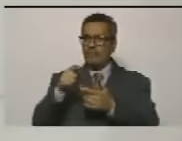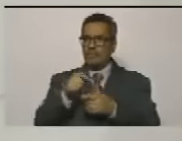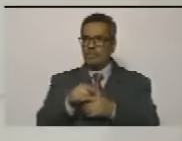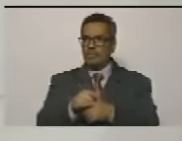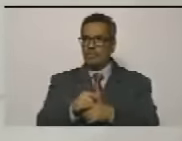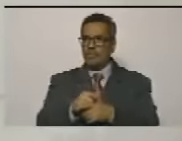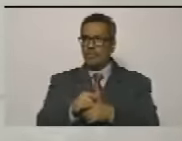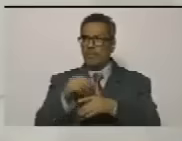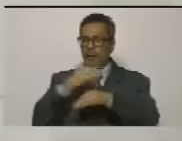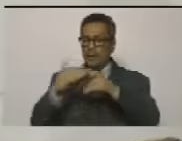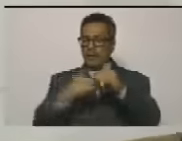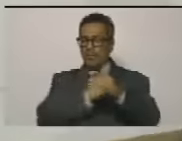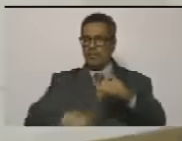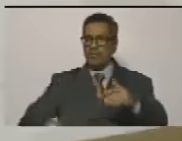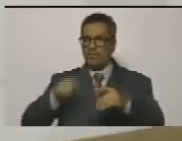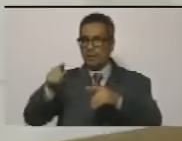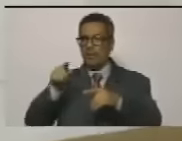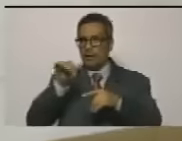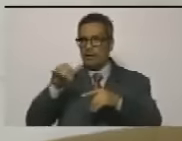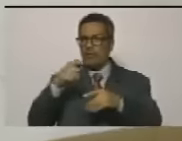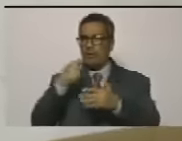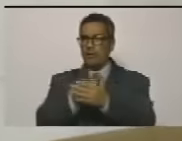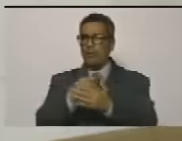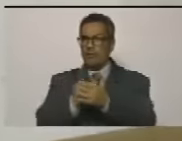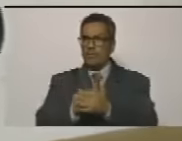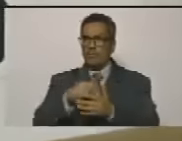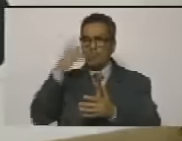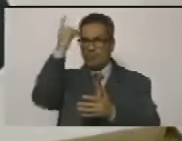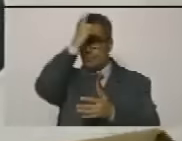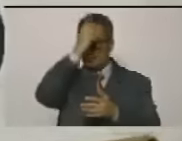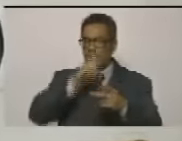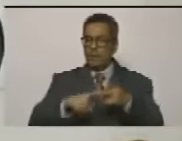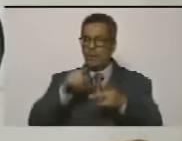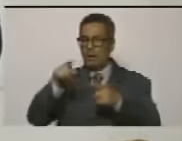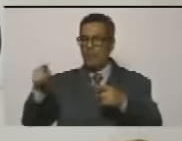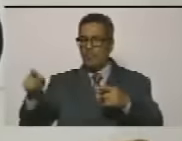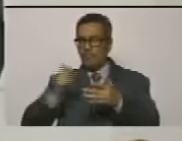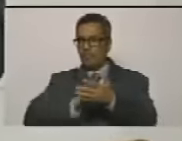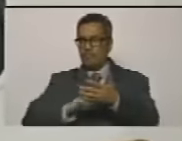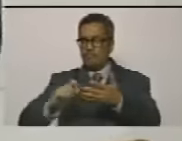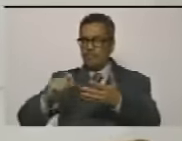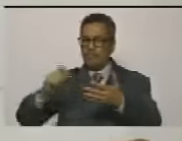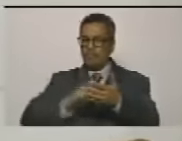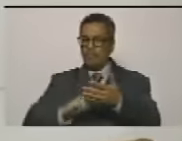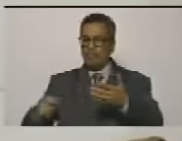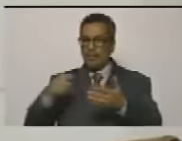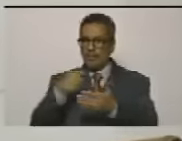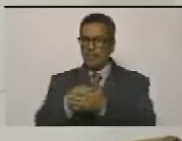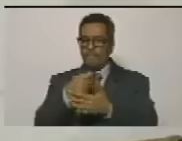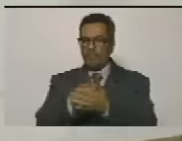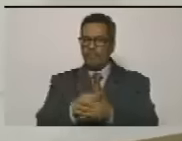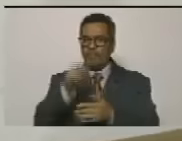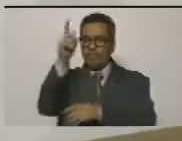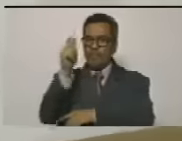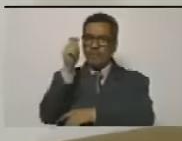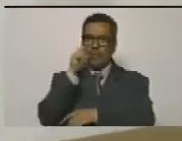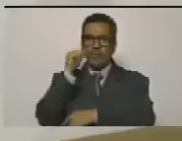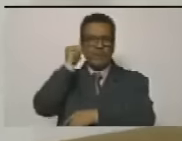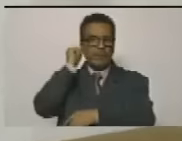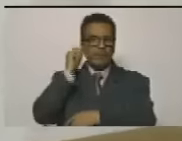la vicepresidenta tanto Diosdado tanto padrino tanto los ministros tanto los diputados y diputadas tanto